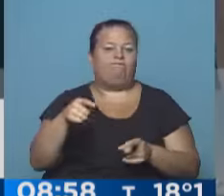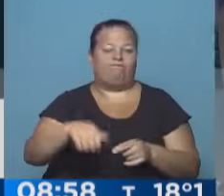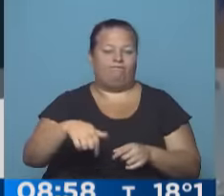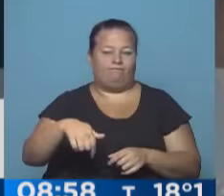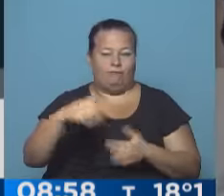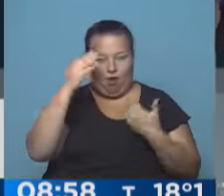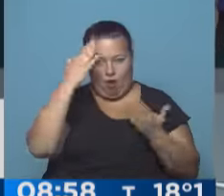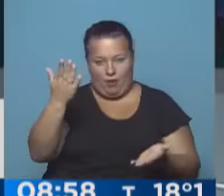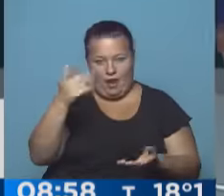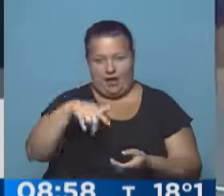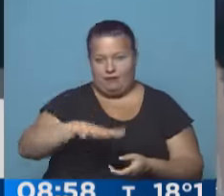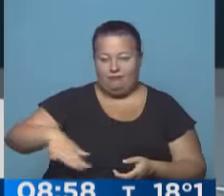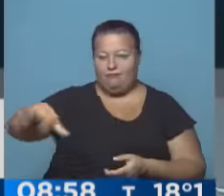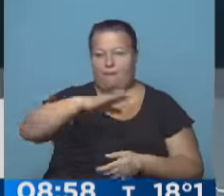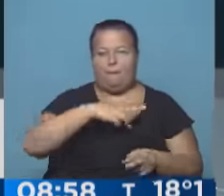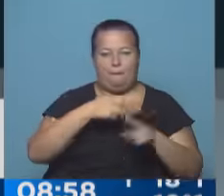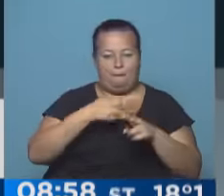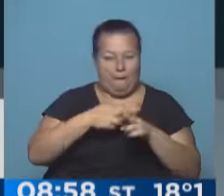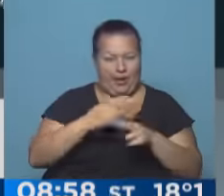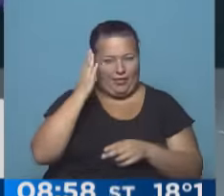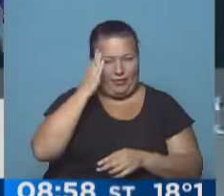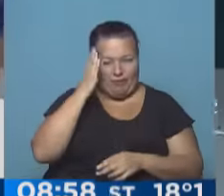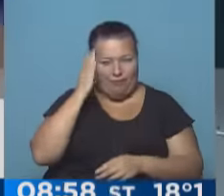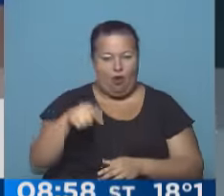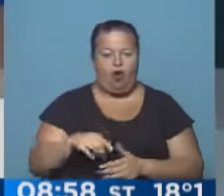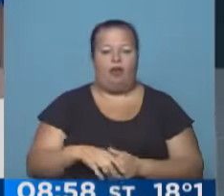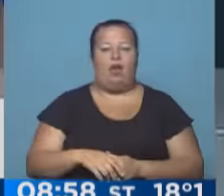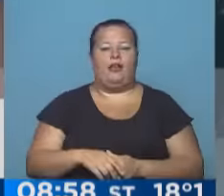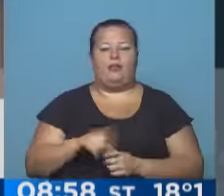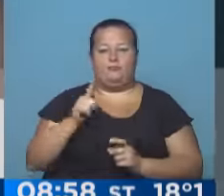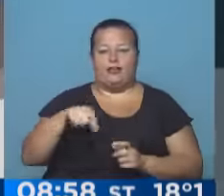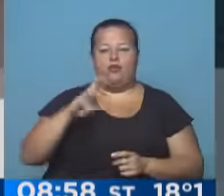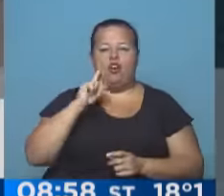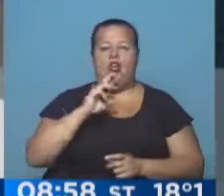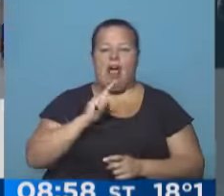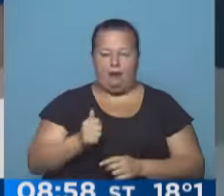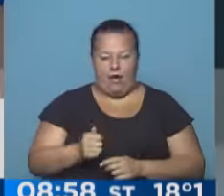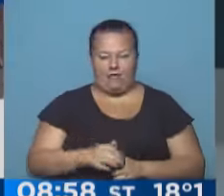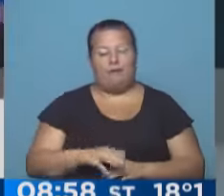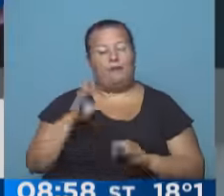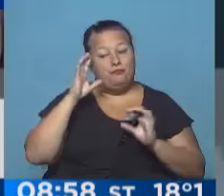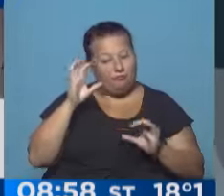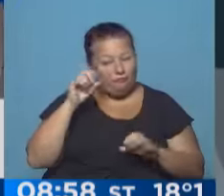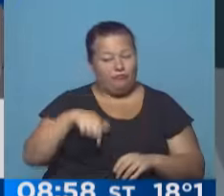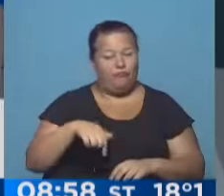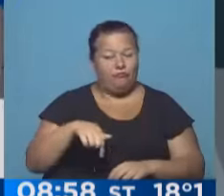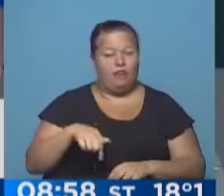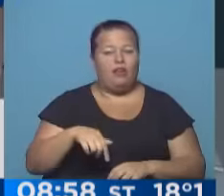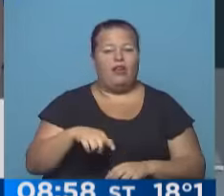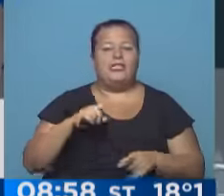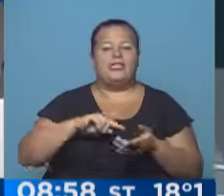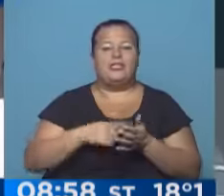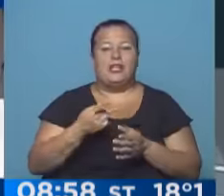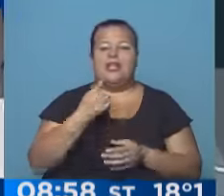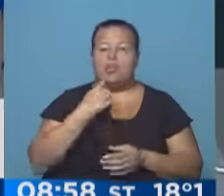este gran parque de la memoria que se da aquí en el Río de la Plata. Recordemos, estamos en la